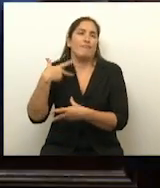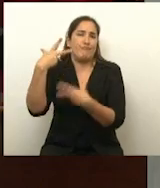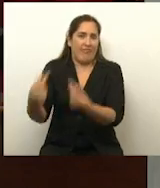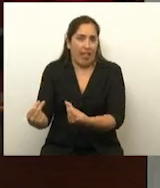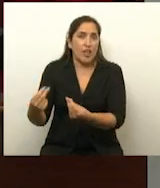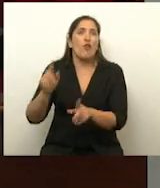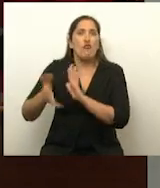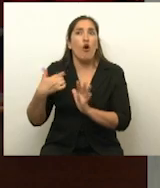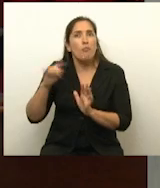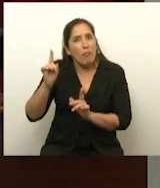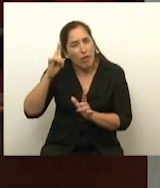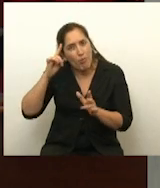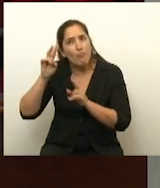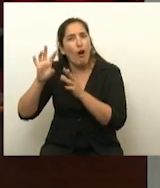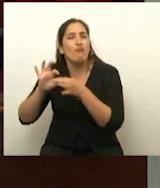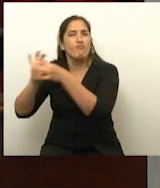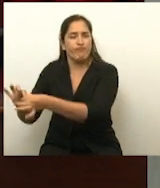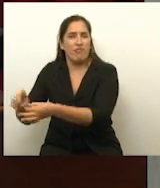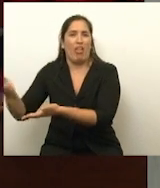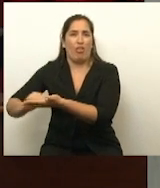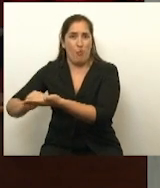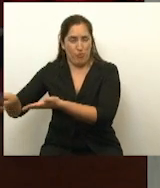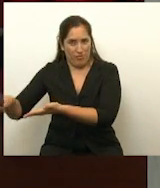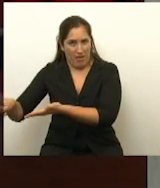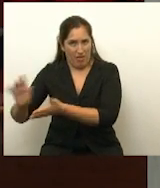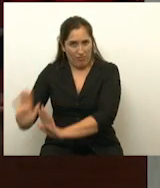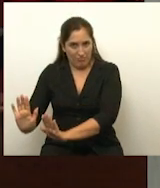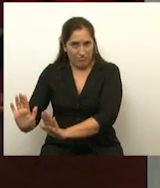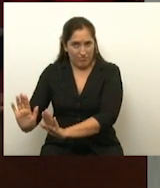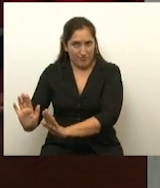que los que quieren votar por la versión de diputados tienen que votar por la negativa.